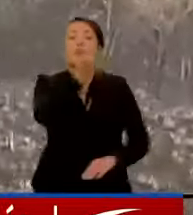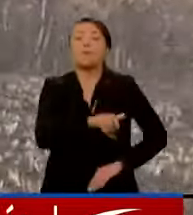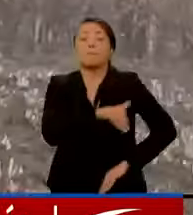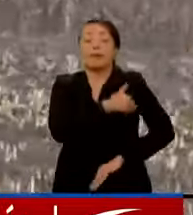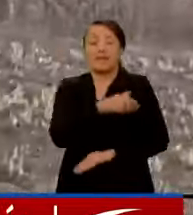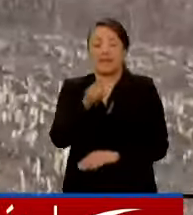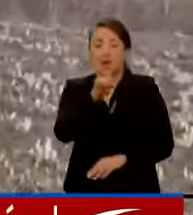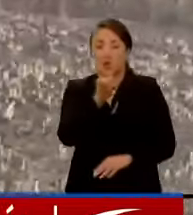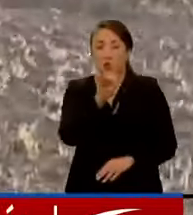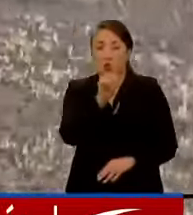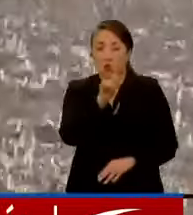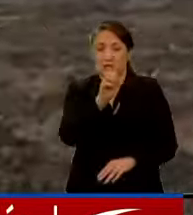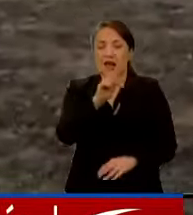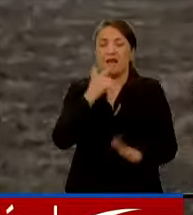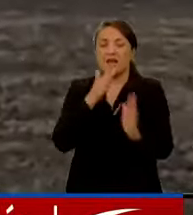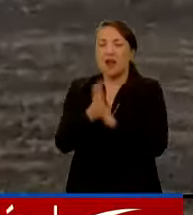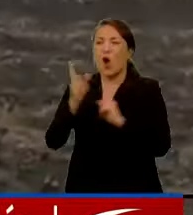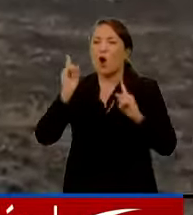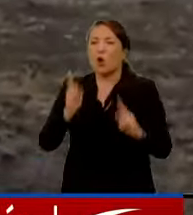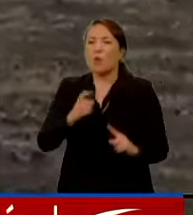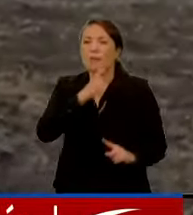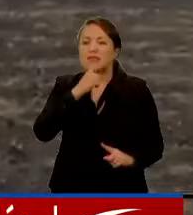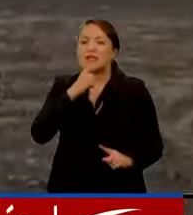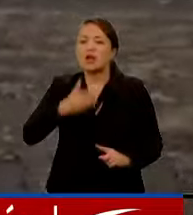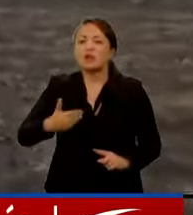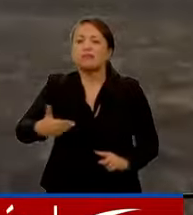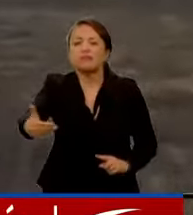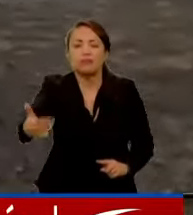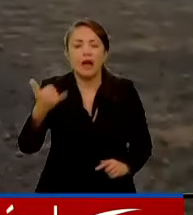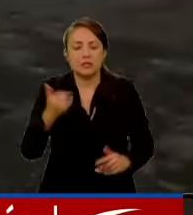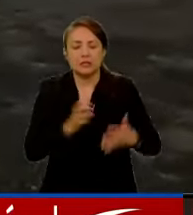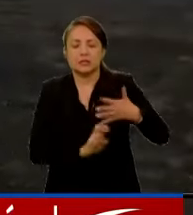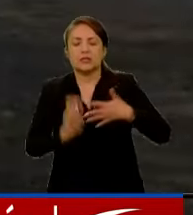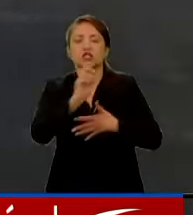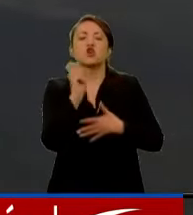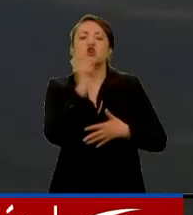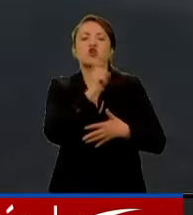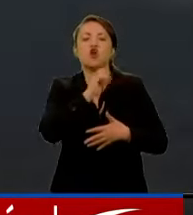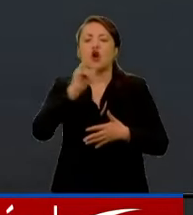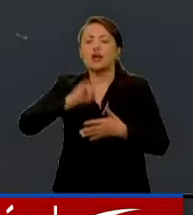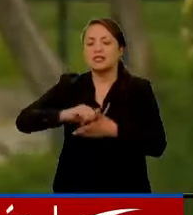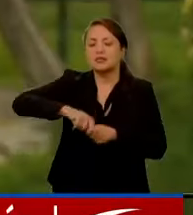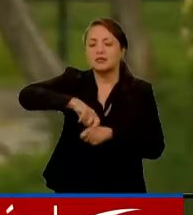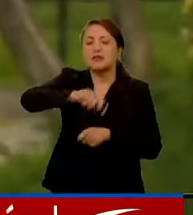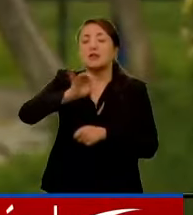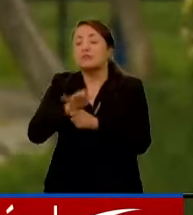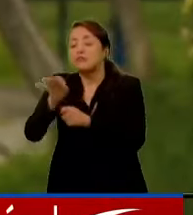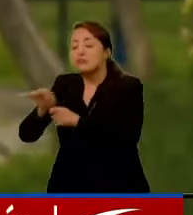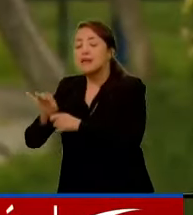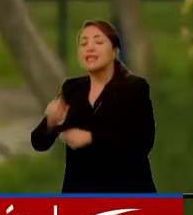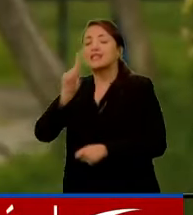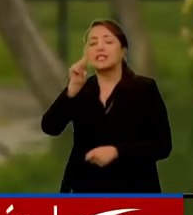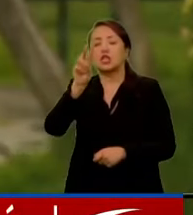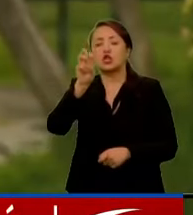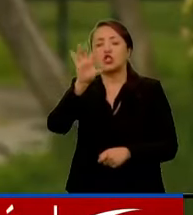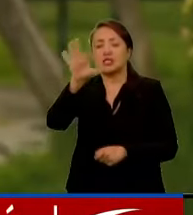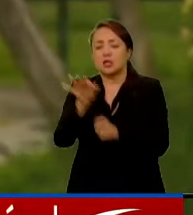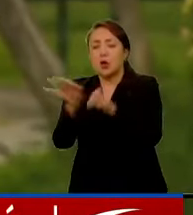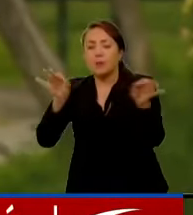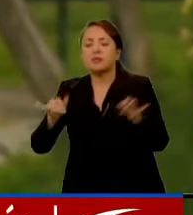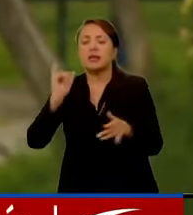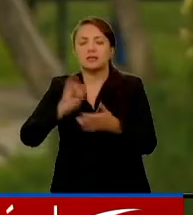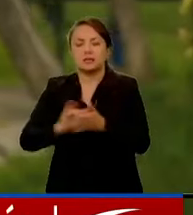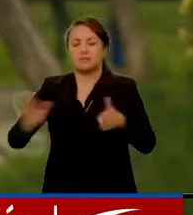señalado que ante la temporada seca que se viene, se mantiene la alerta roja en los 185 municipios y anunció el cierre